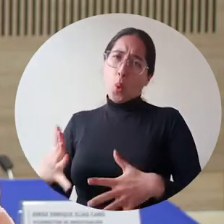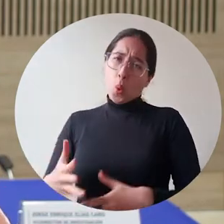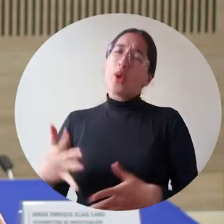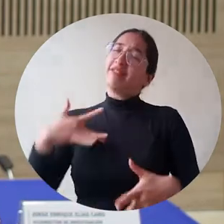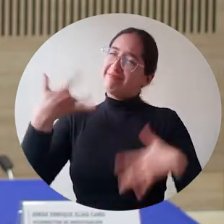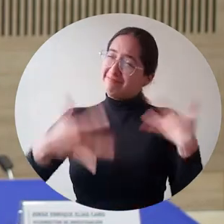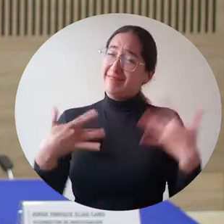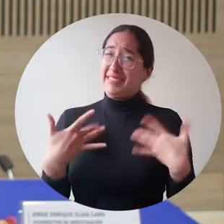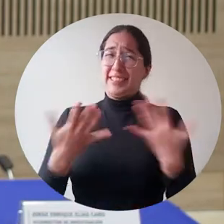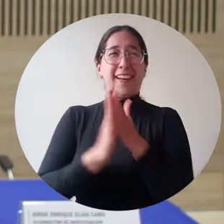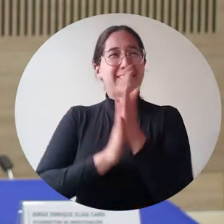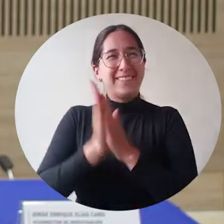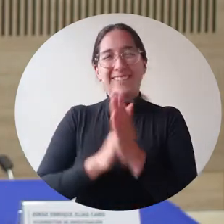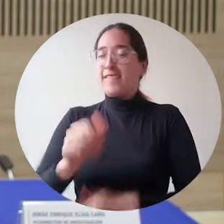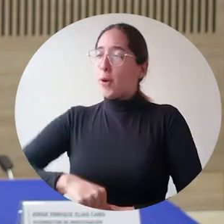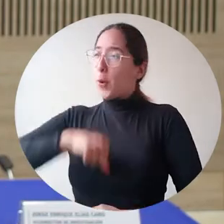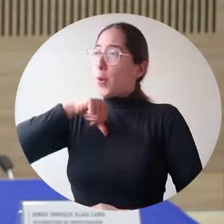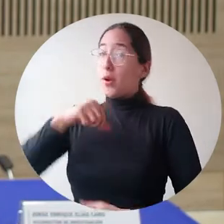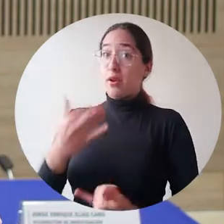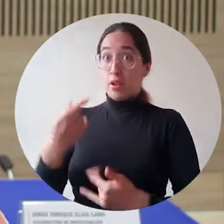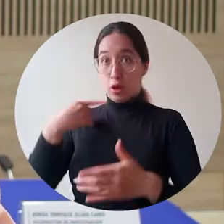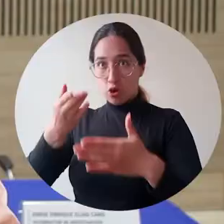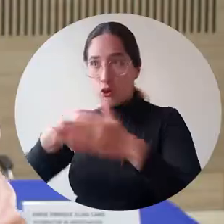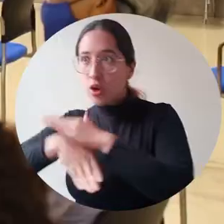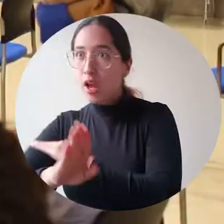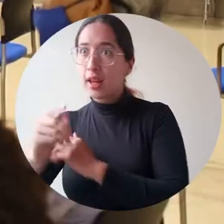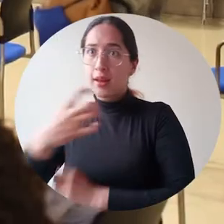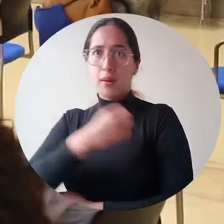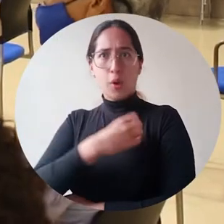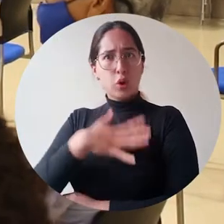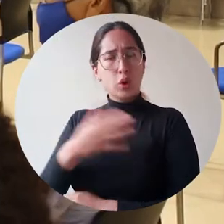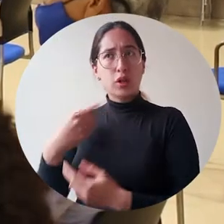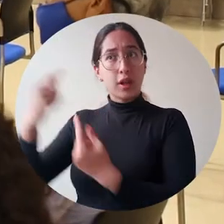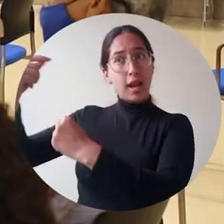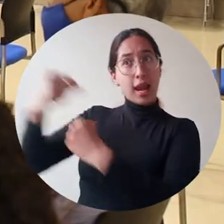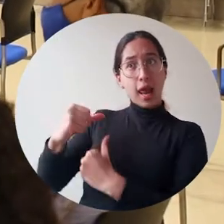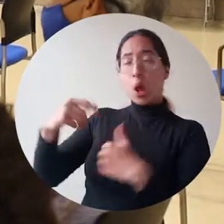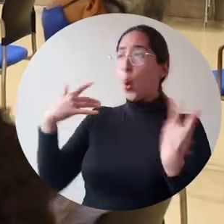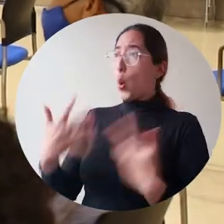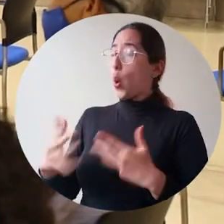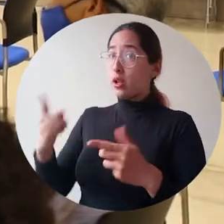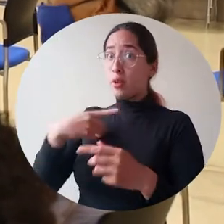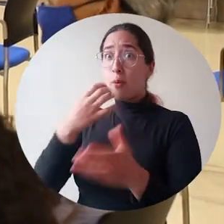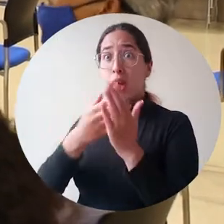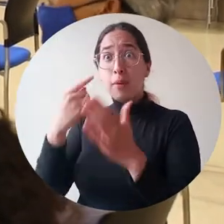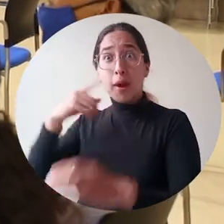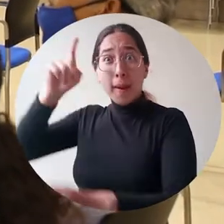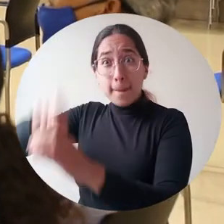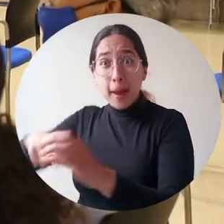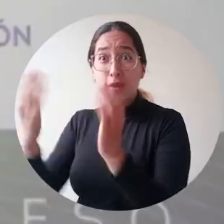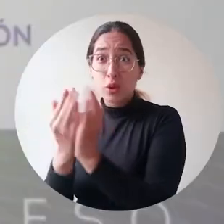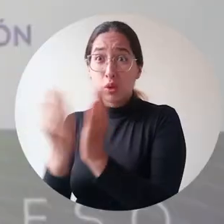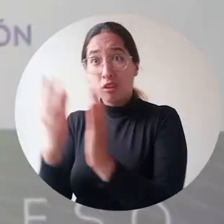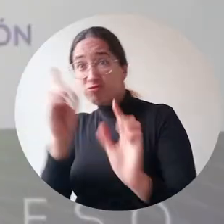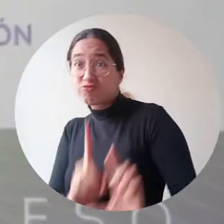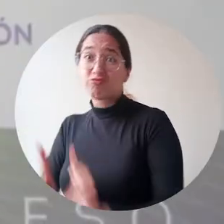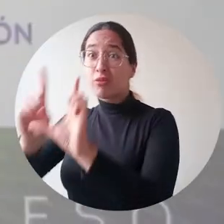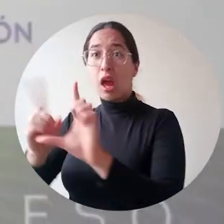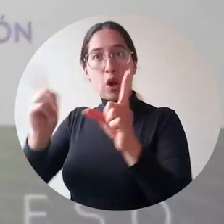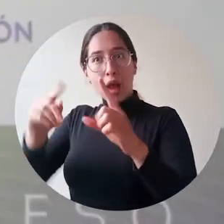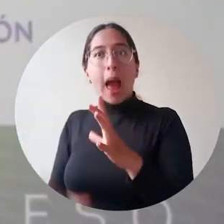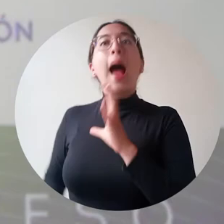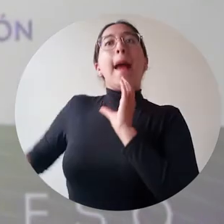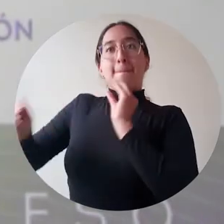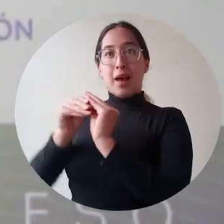porque he accedido a esta gran oportunidad, que no solamente es pago de matrícula, sino también a otros beneficios,